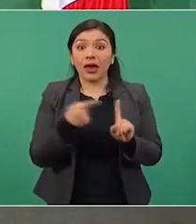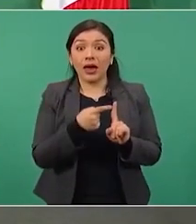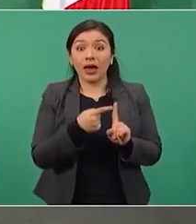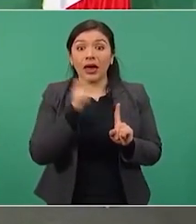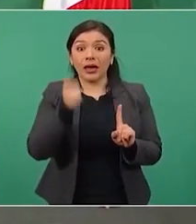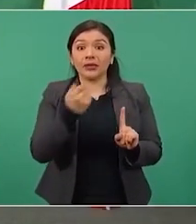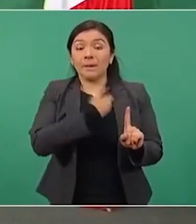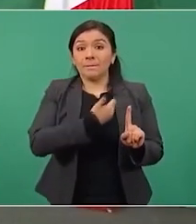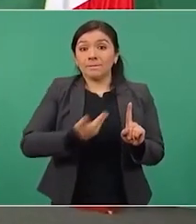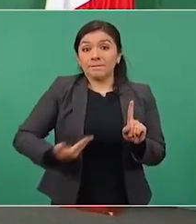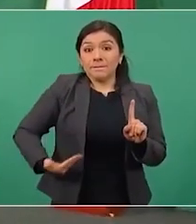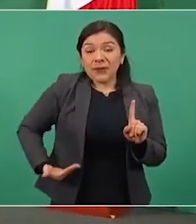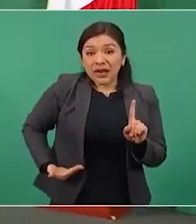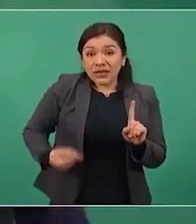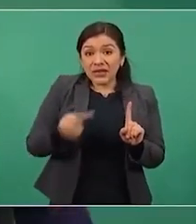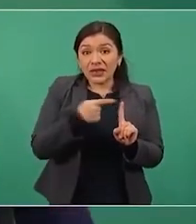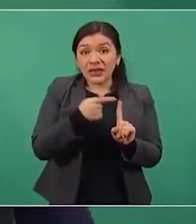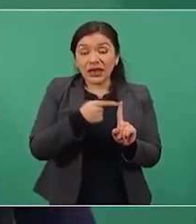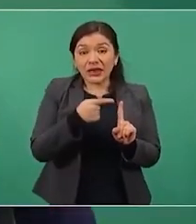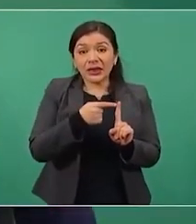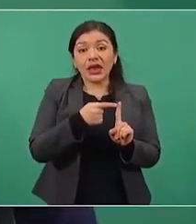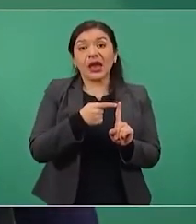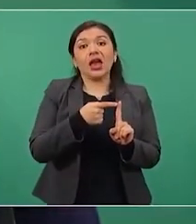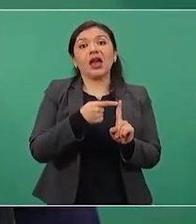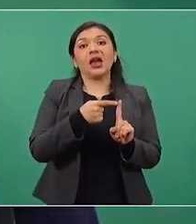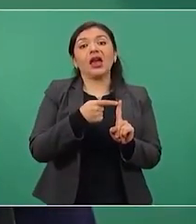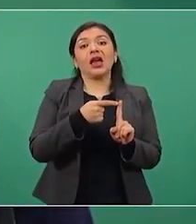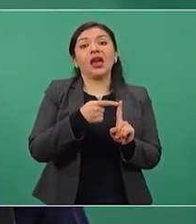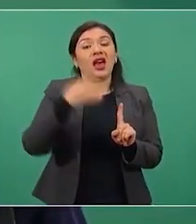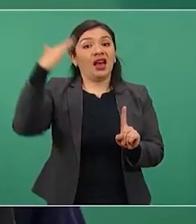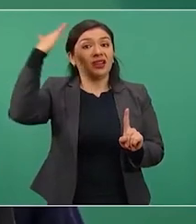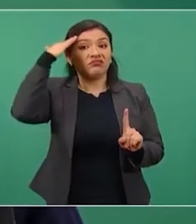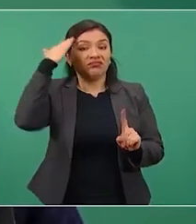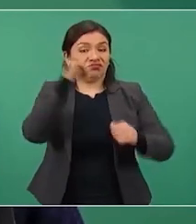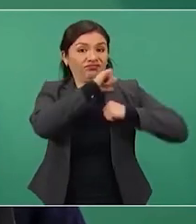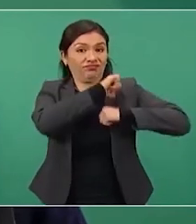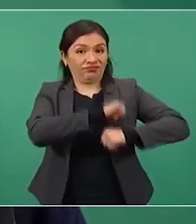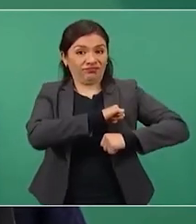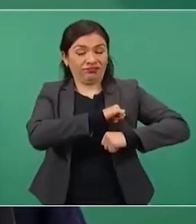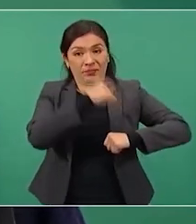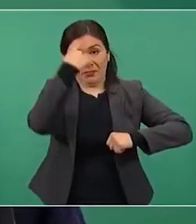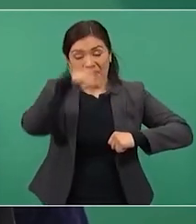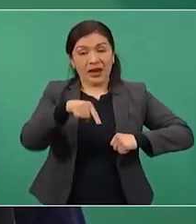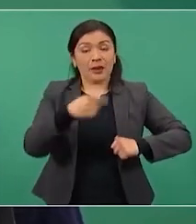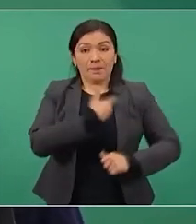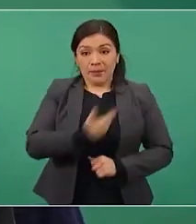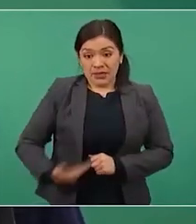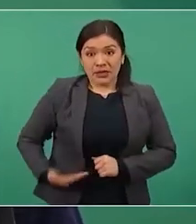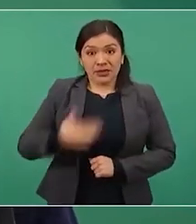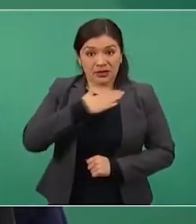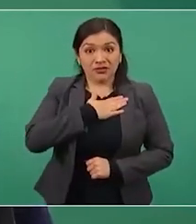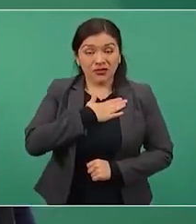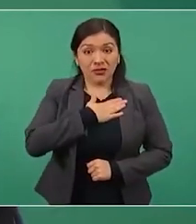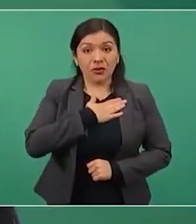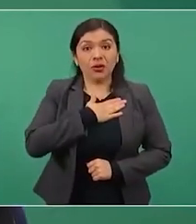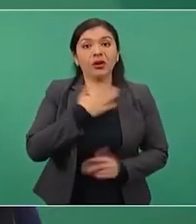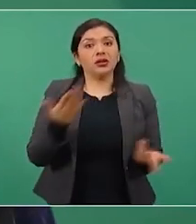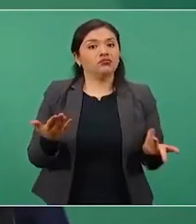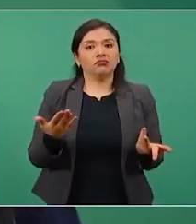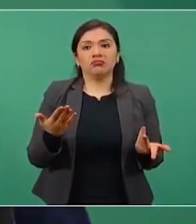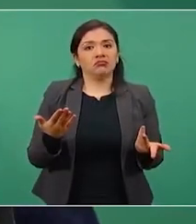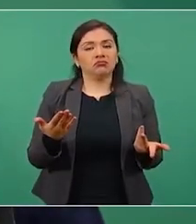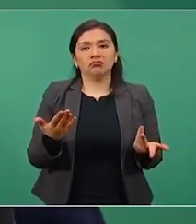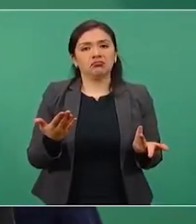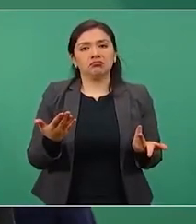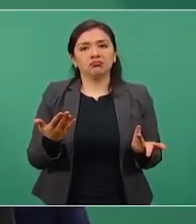titular del Poder Ejecutivo. Nosotros estamos